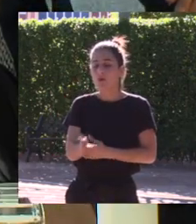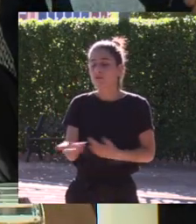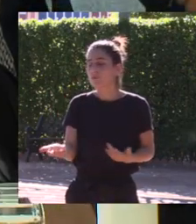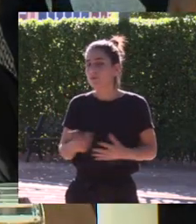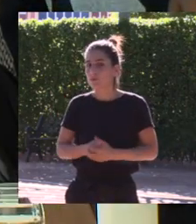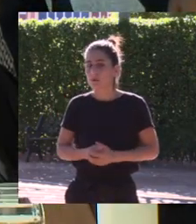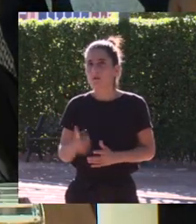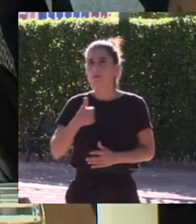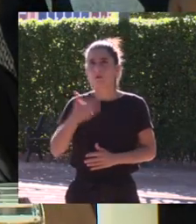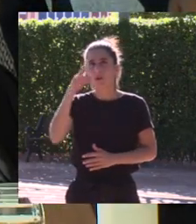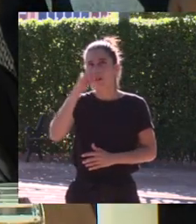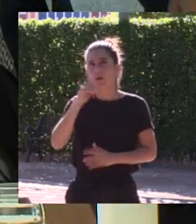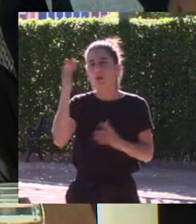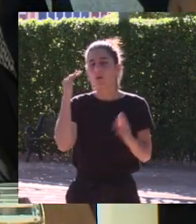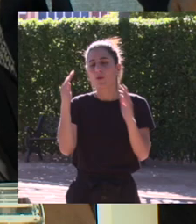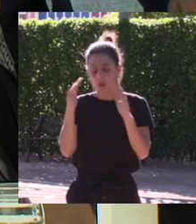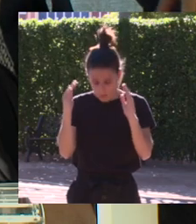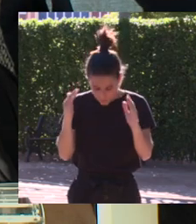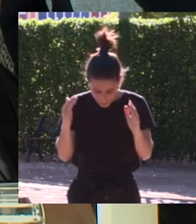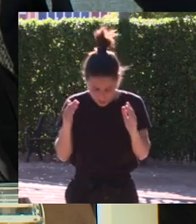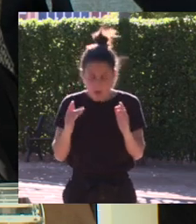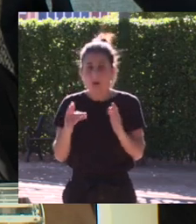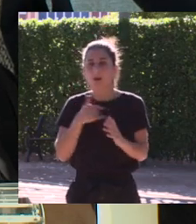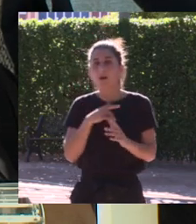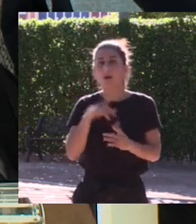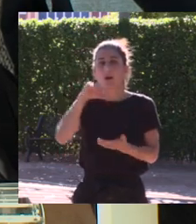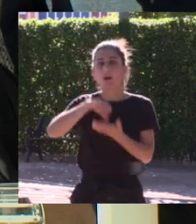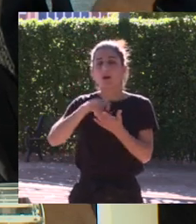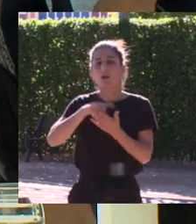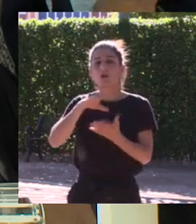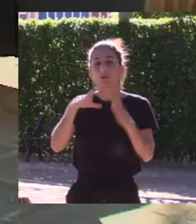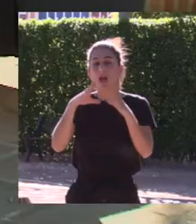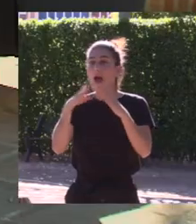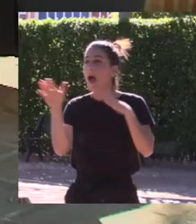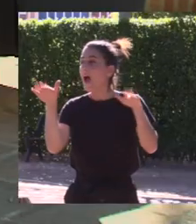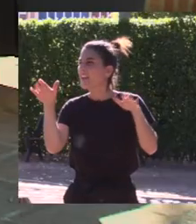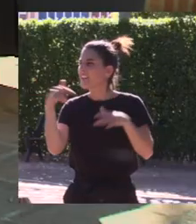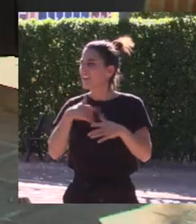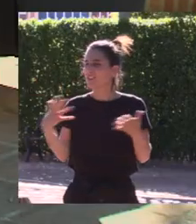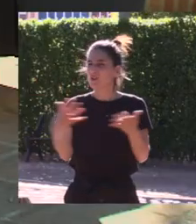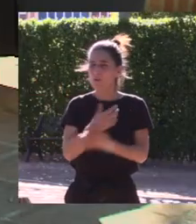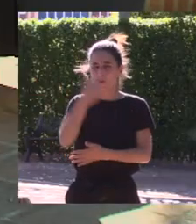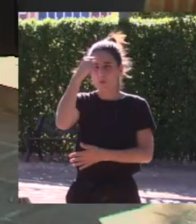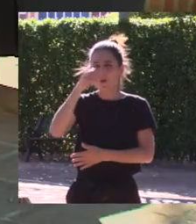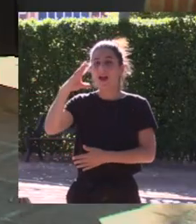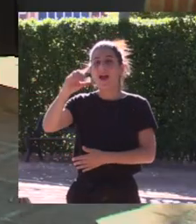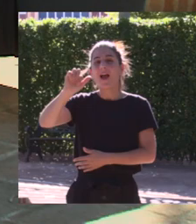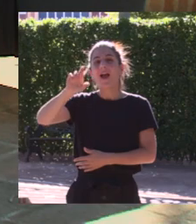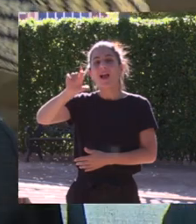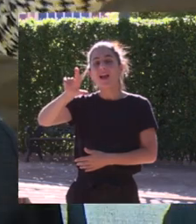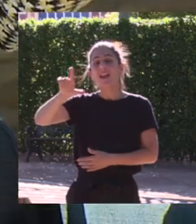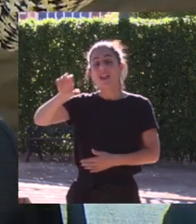yo recuerdo en la época de los juegos de los ángeles que tenía había un atleta que seguro que todos conocéis que era Carl Lewis